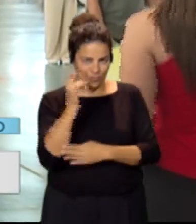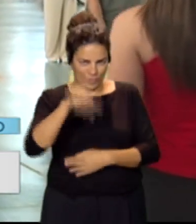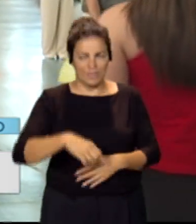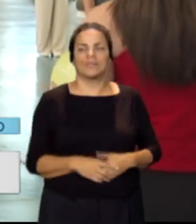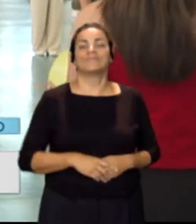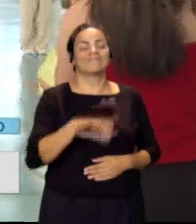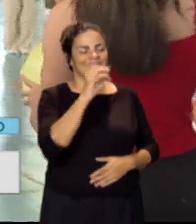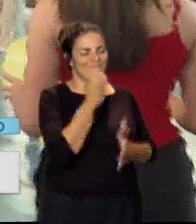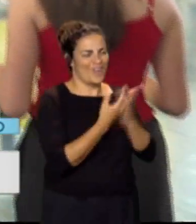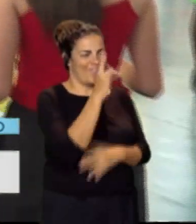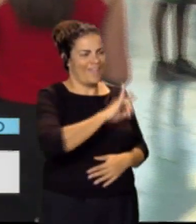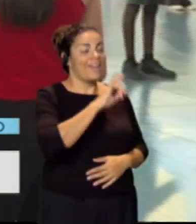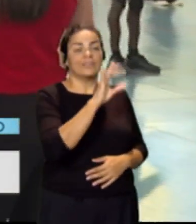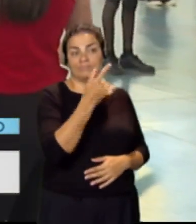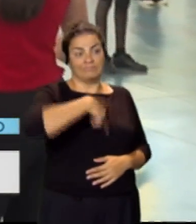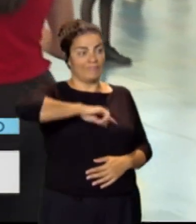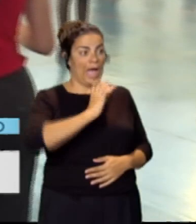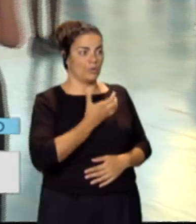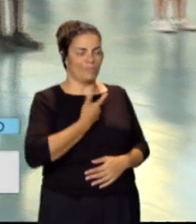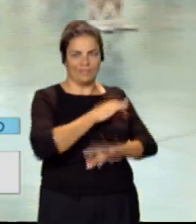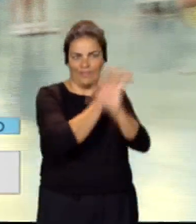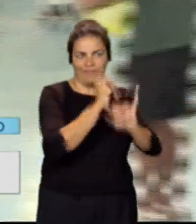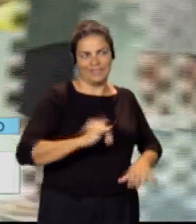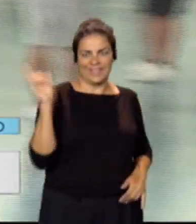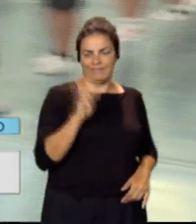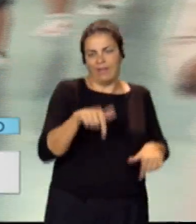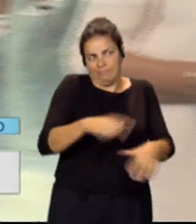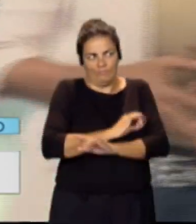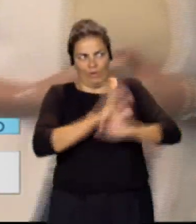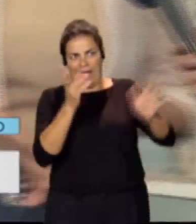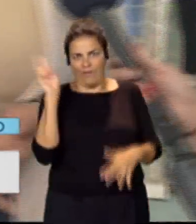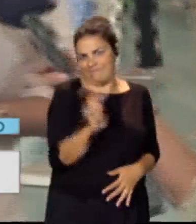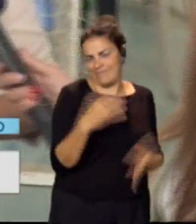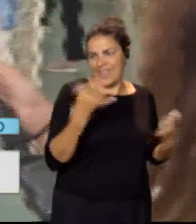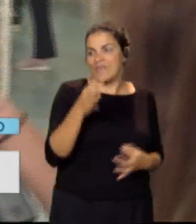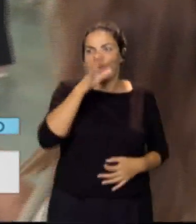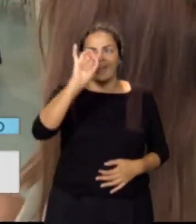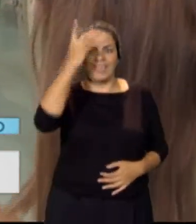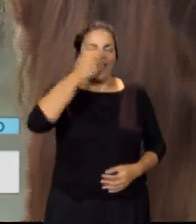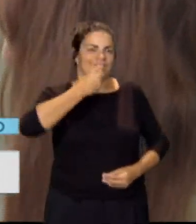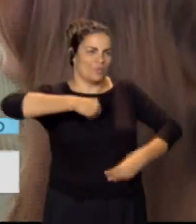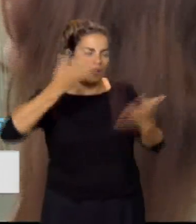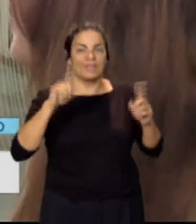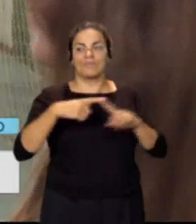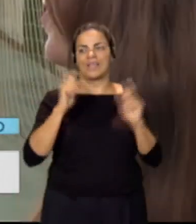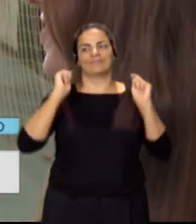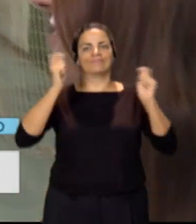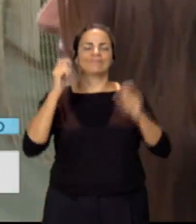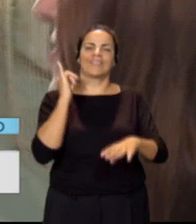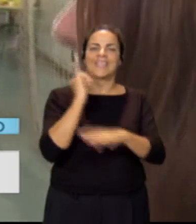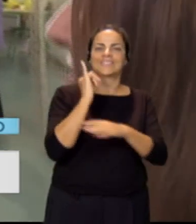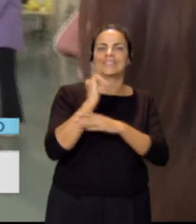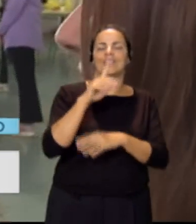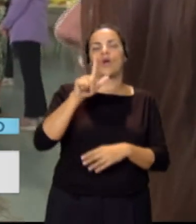felices desde el ayuntamiento de poder acercarnos hasta aquí, cómo no íbamos a hacerlo con esta iniciativa tan fantástica, felicitar a Luis